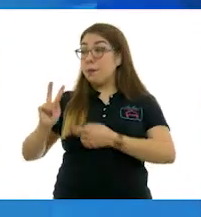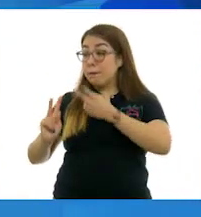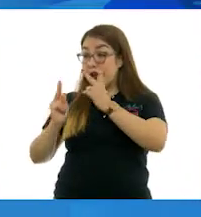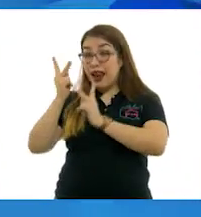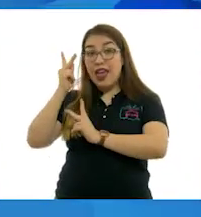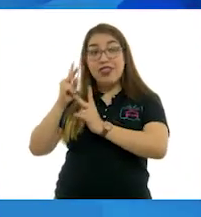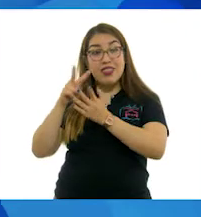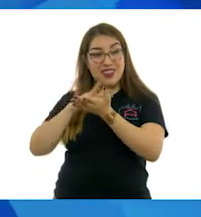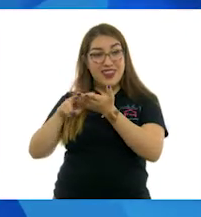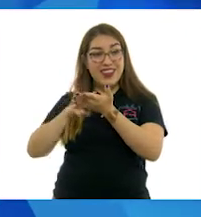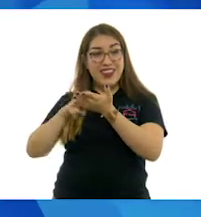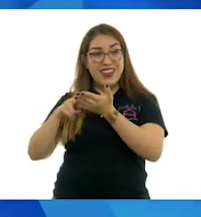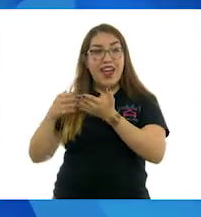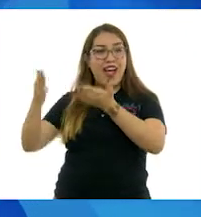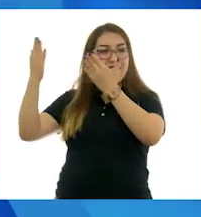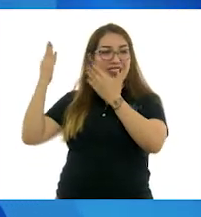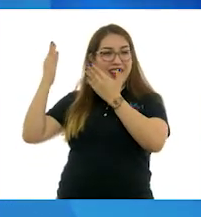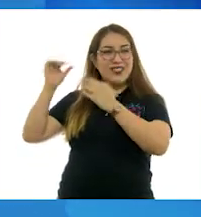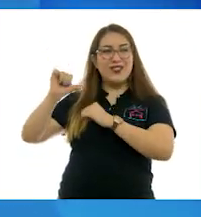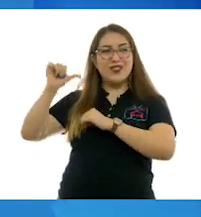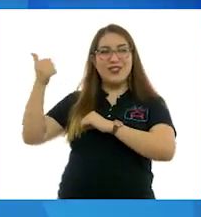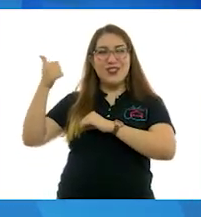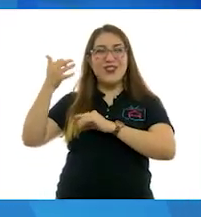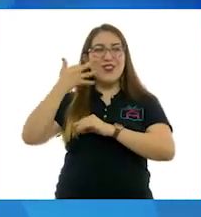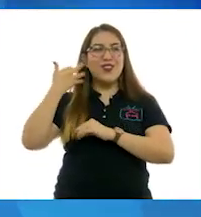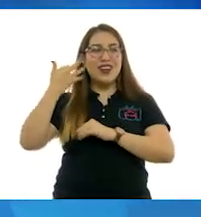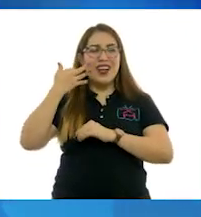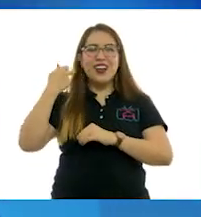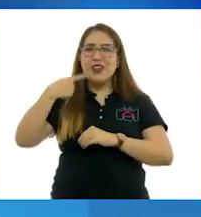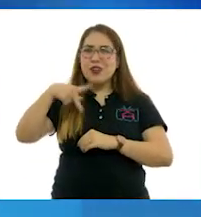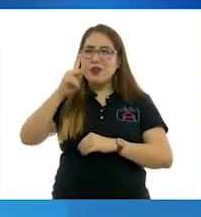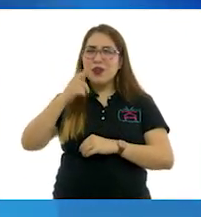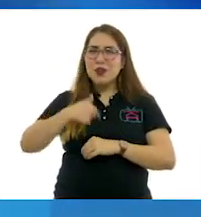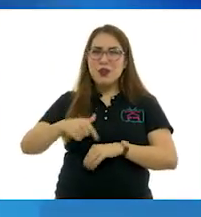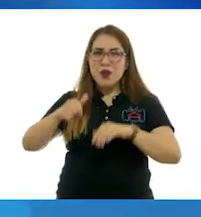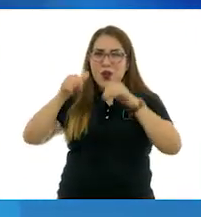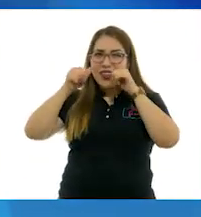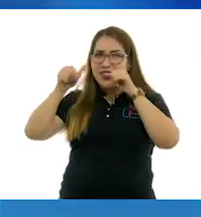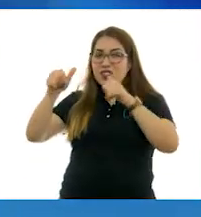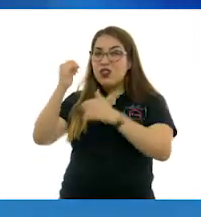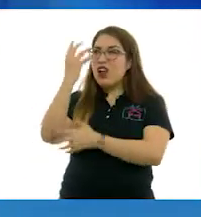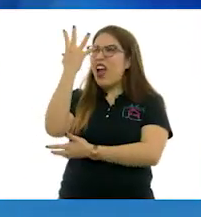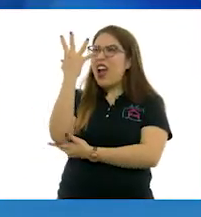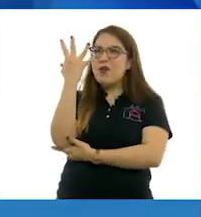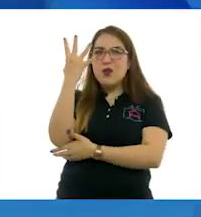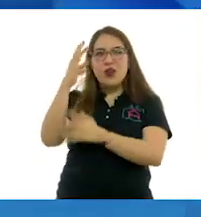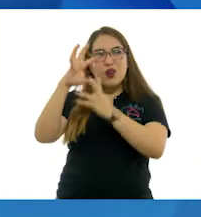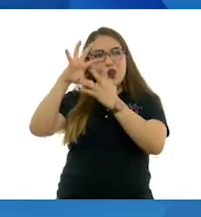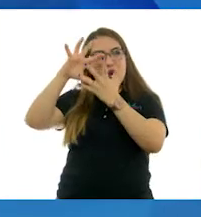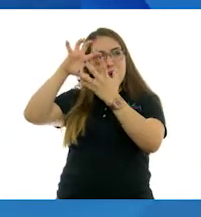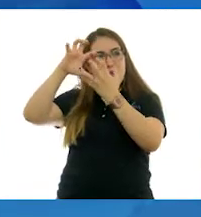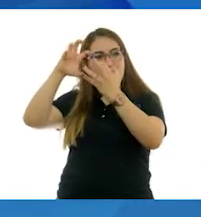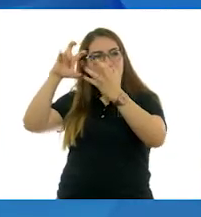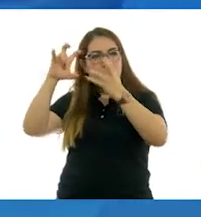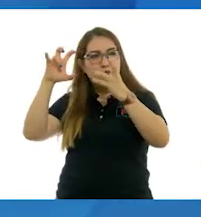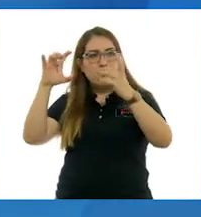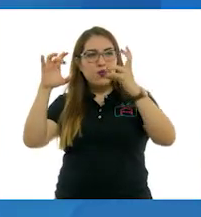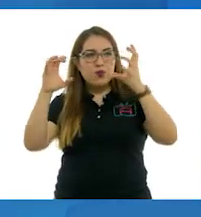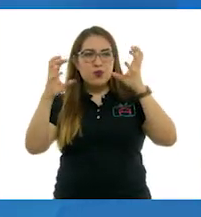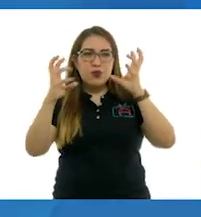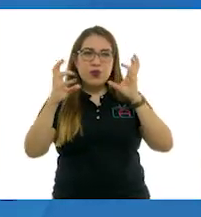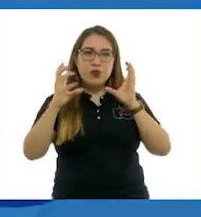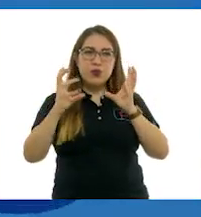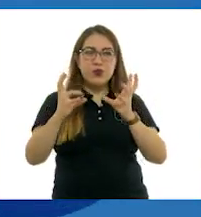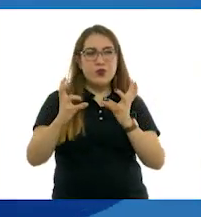también está otro. Sí. Pero me llama mucho la atención el árbol, la textura que va agarrando. Es como